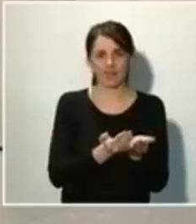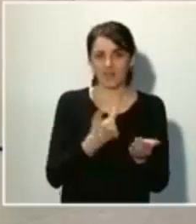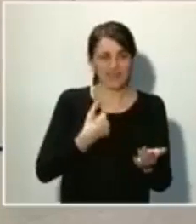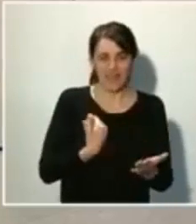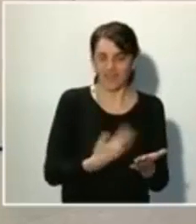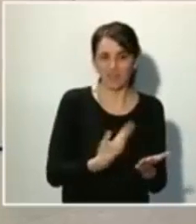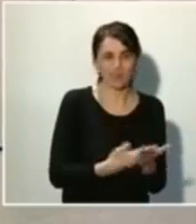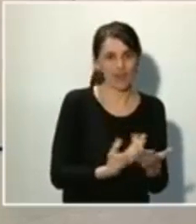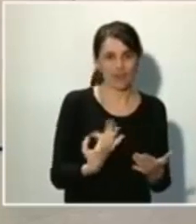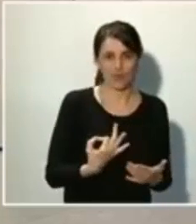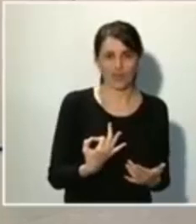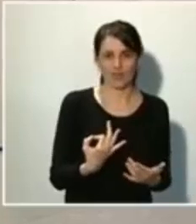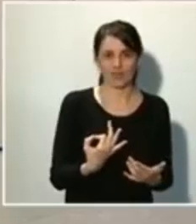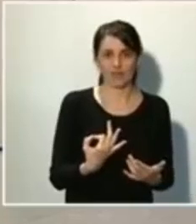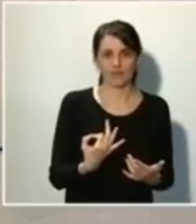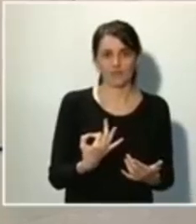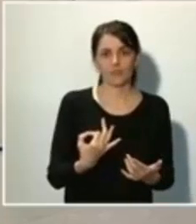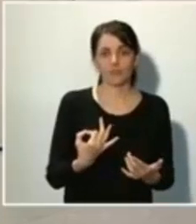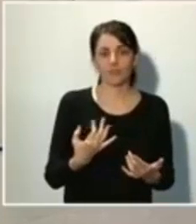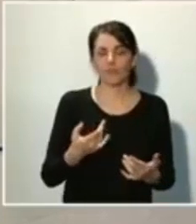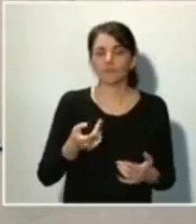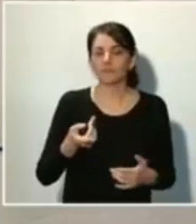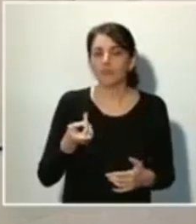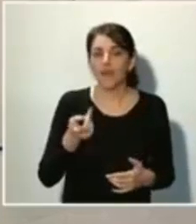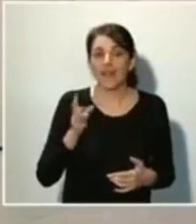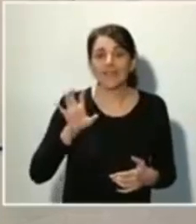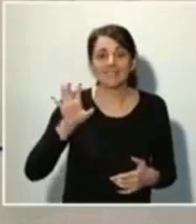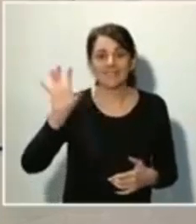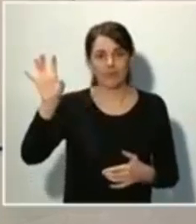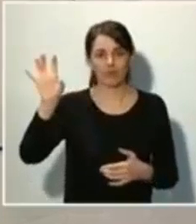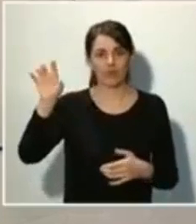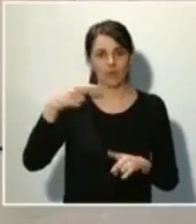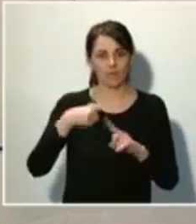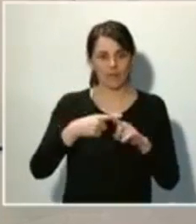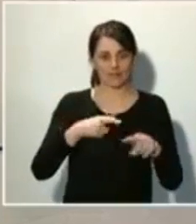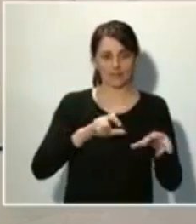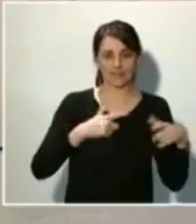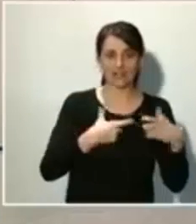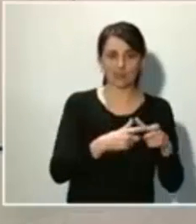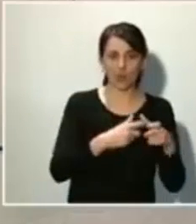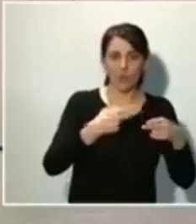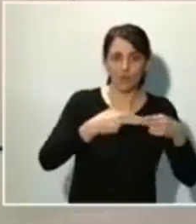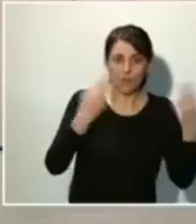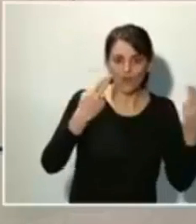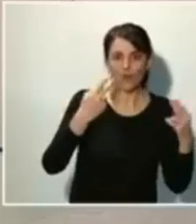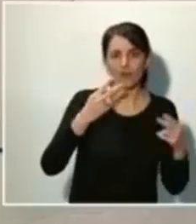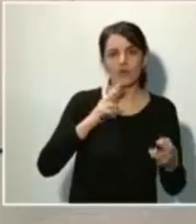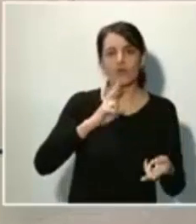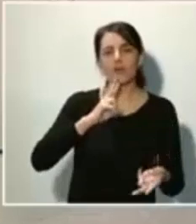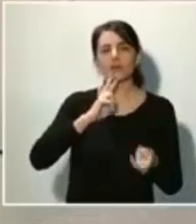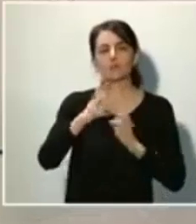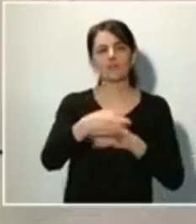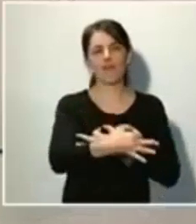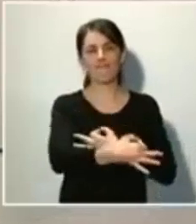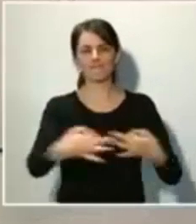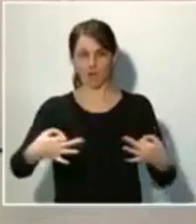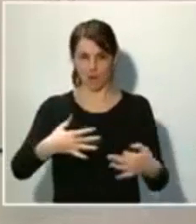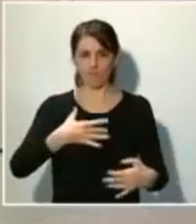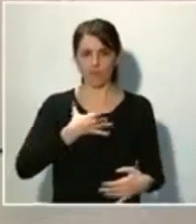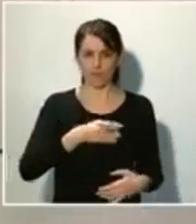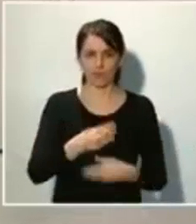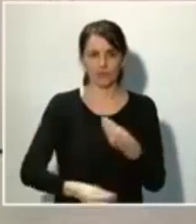es que solo desde el Estado y desde el sector público se puede dar una respuesta coordinada, planificada y contundente que